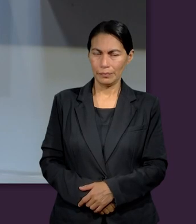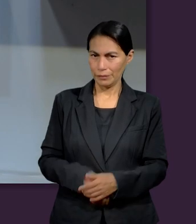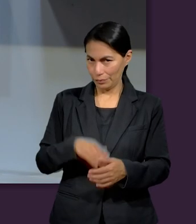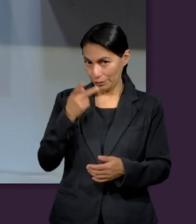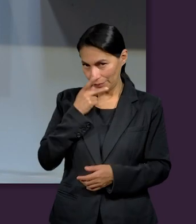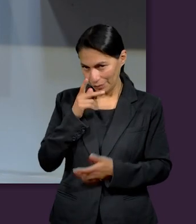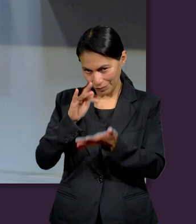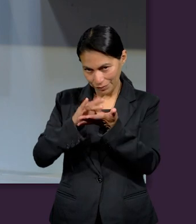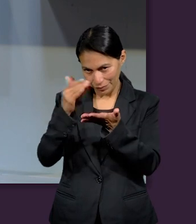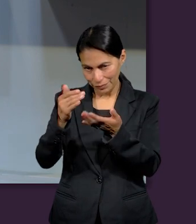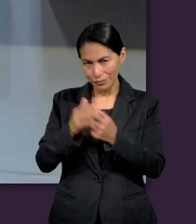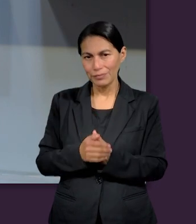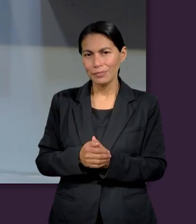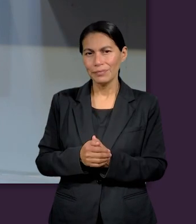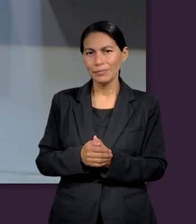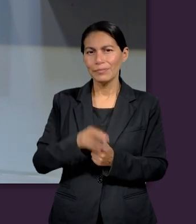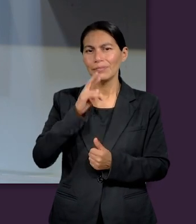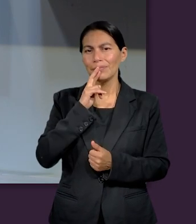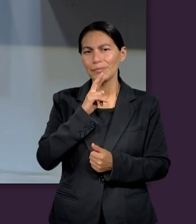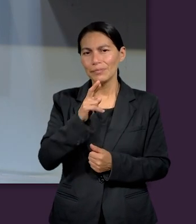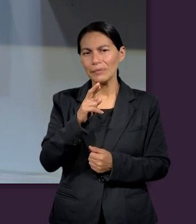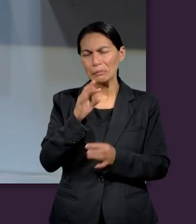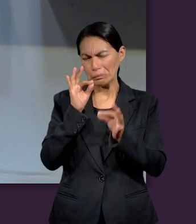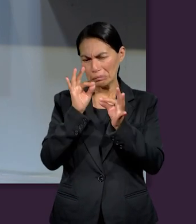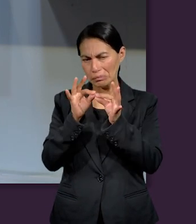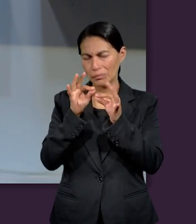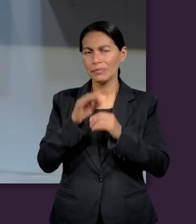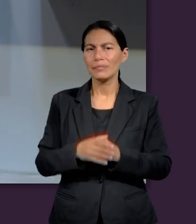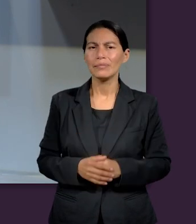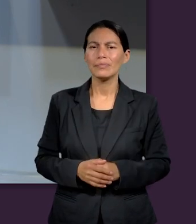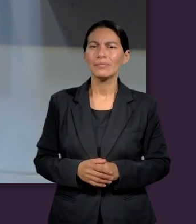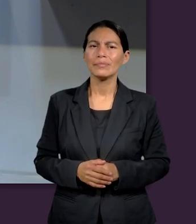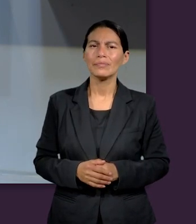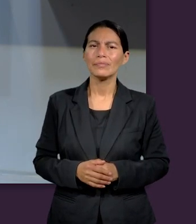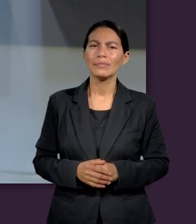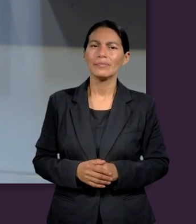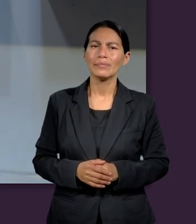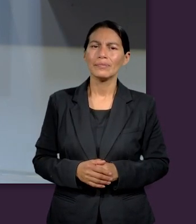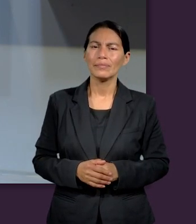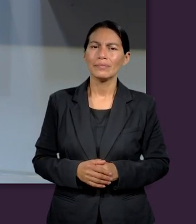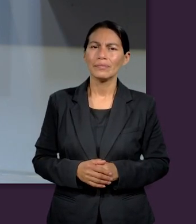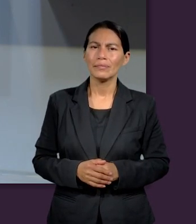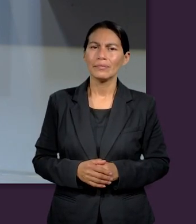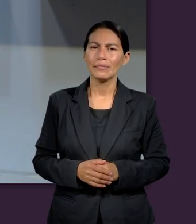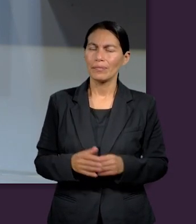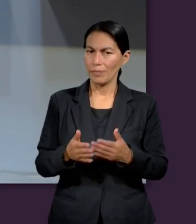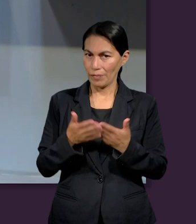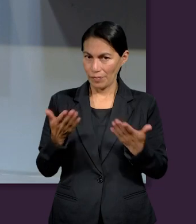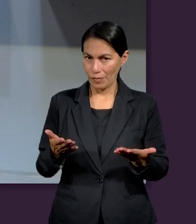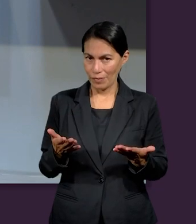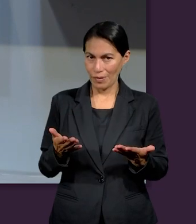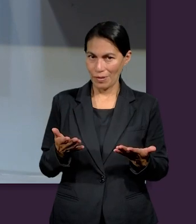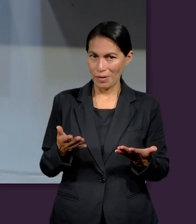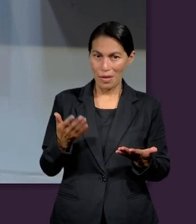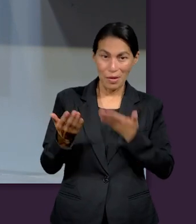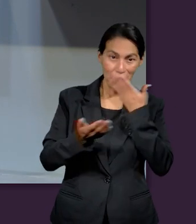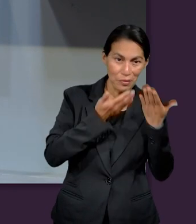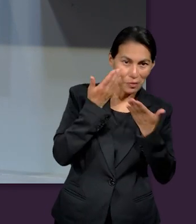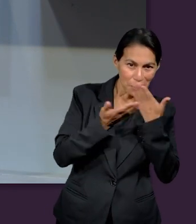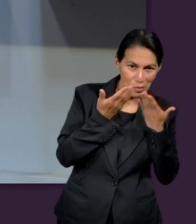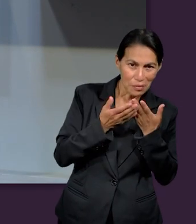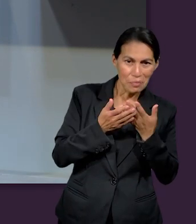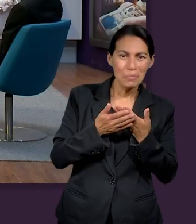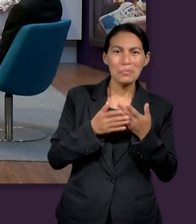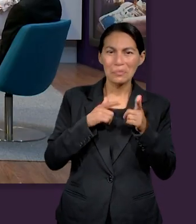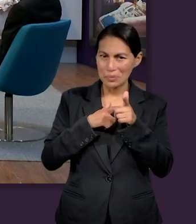gracias pastor por esta respuesta tan atinada ok vamos avanzando en nuestro